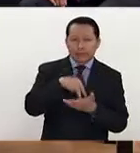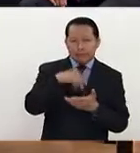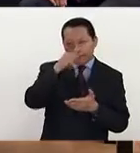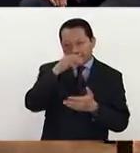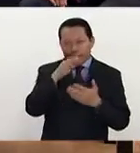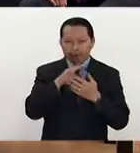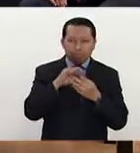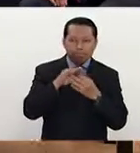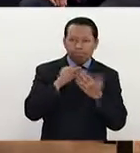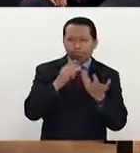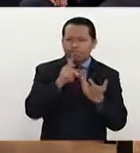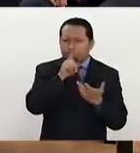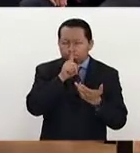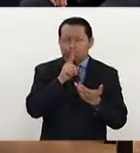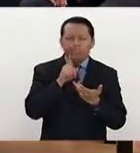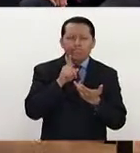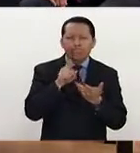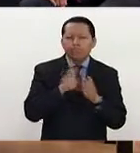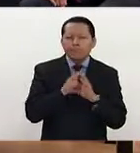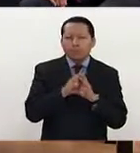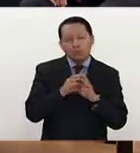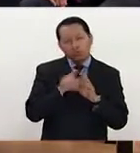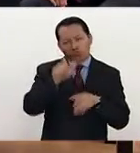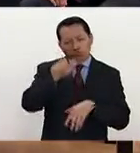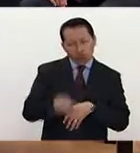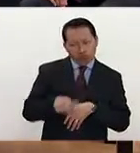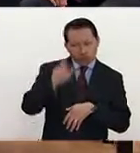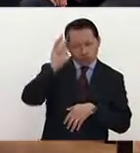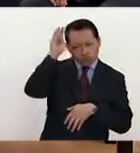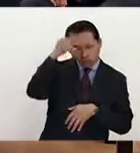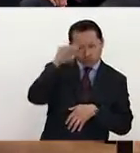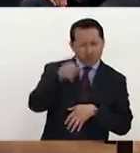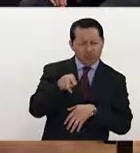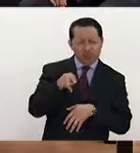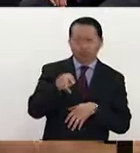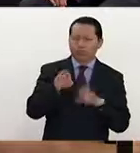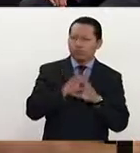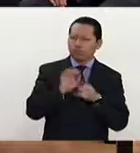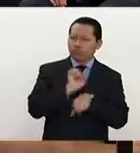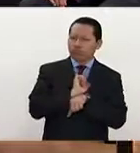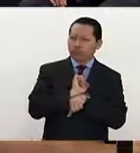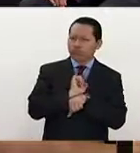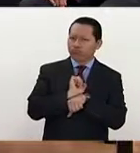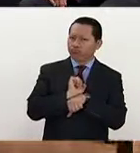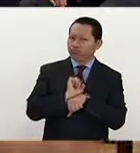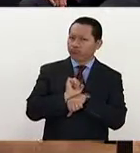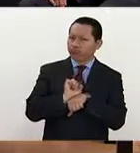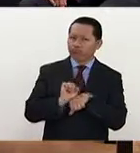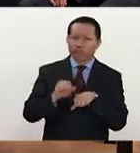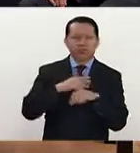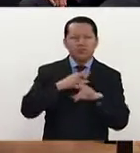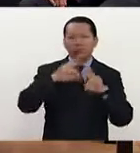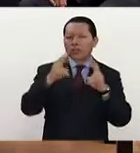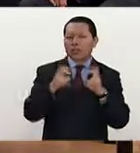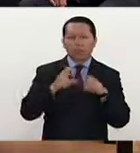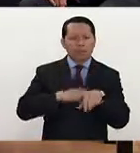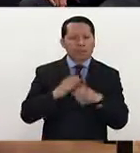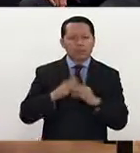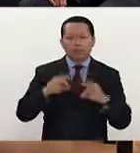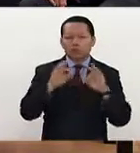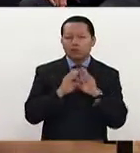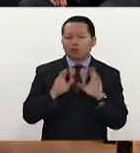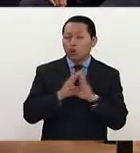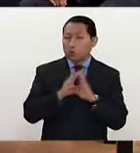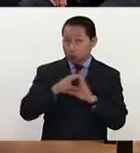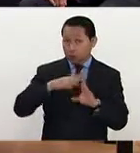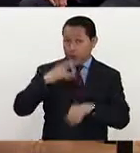Hay quienes dicen que incluso conociendo a Trump se vio bastante moderado ante los temas más importantes que